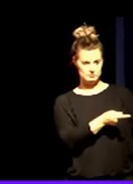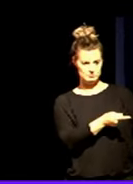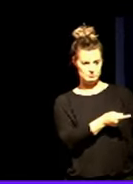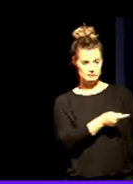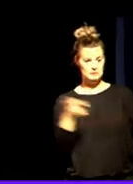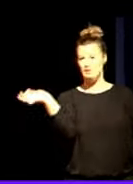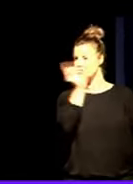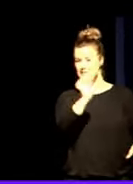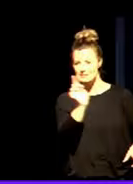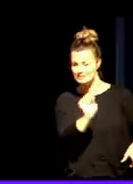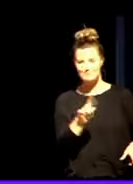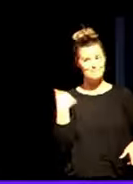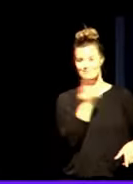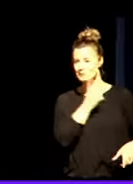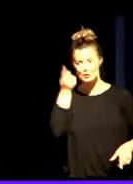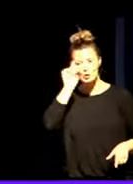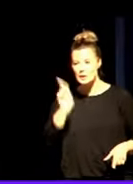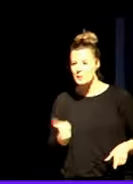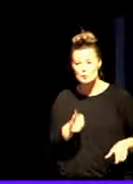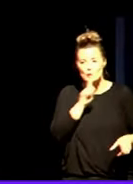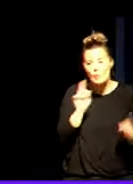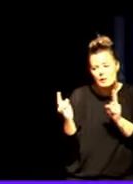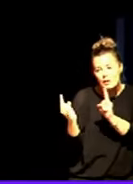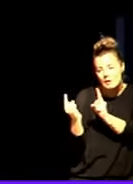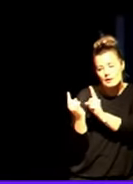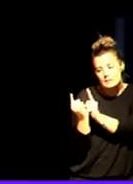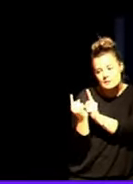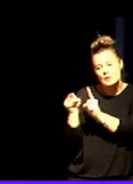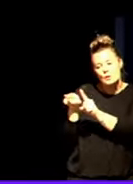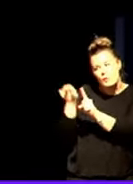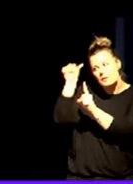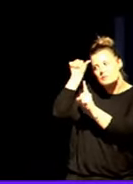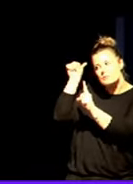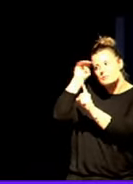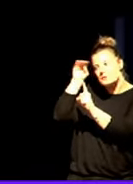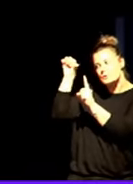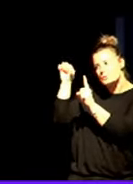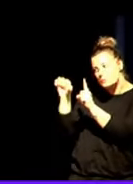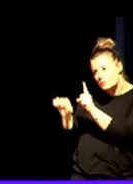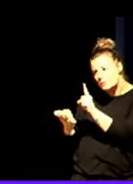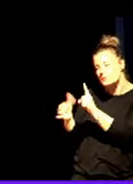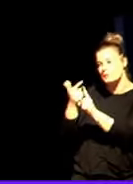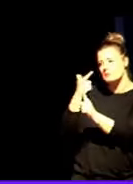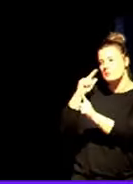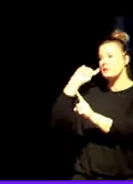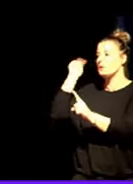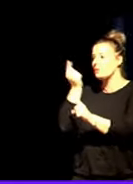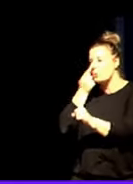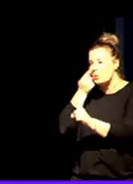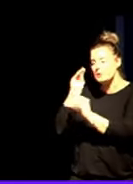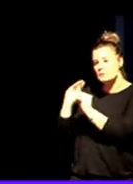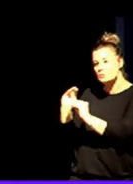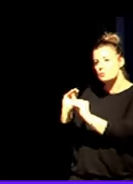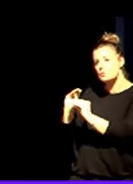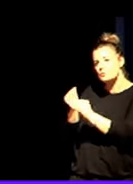No hemos sabido acercarnos, validar las emociones que subyacen a esa conducta y no hemos sabido persuadirles de